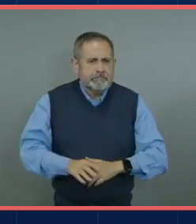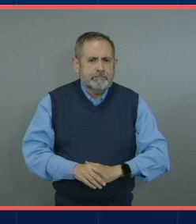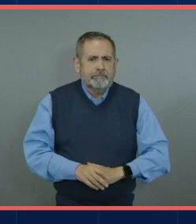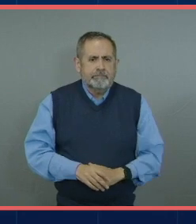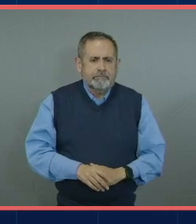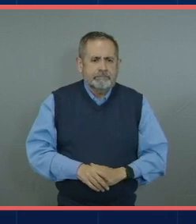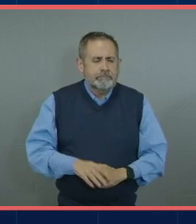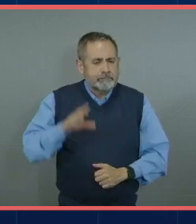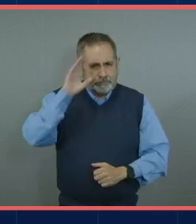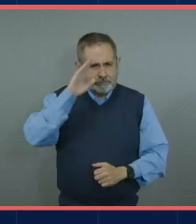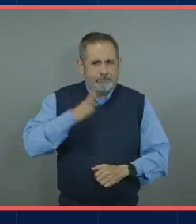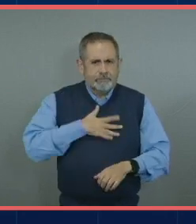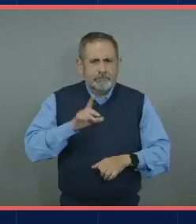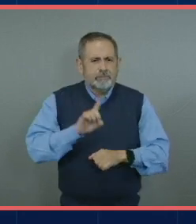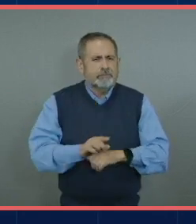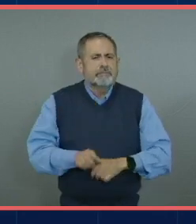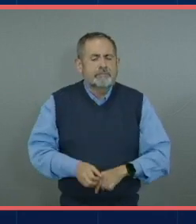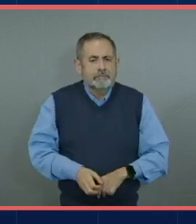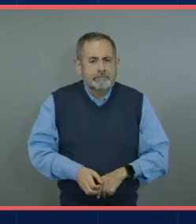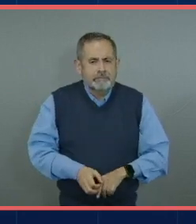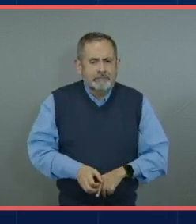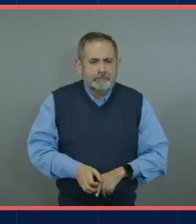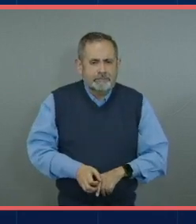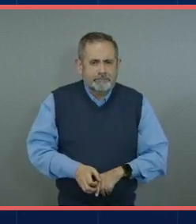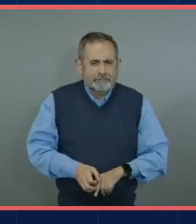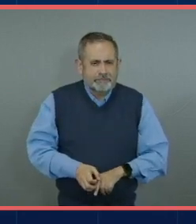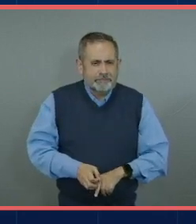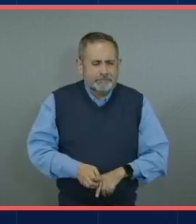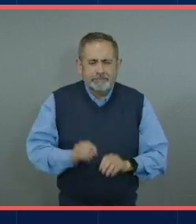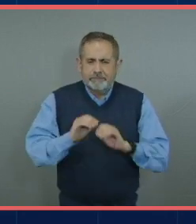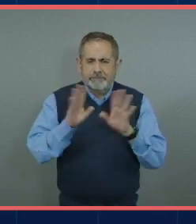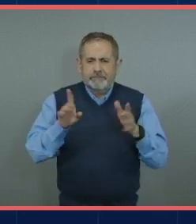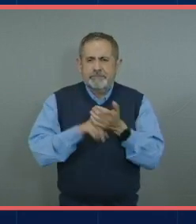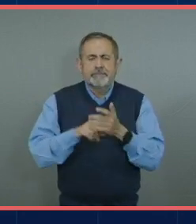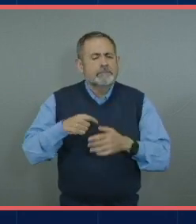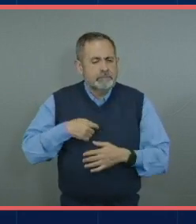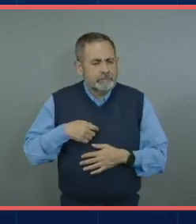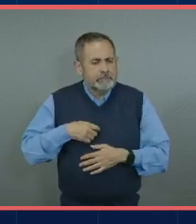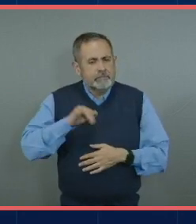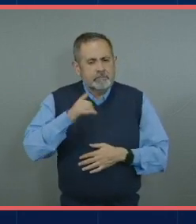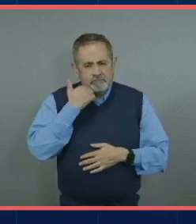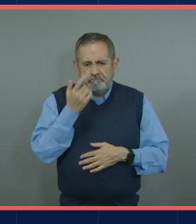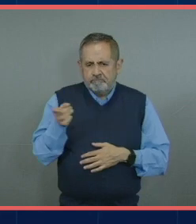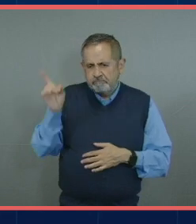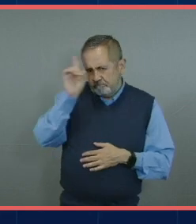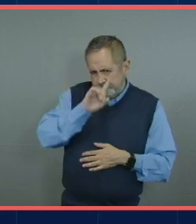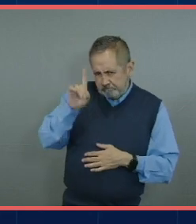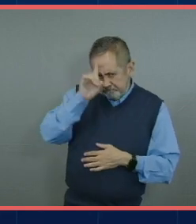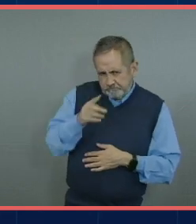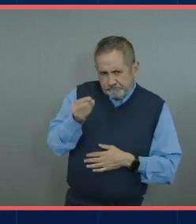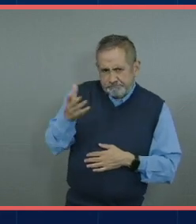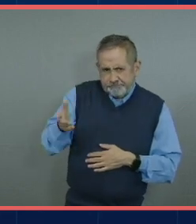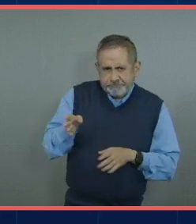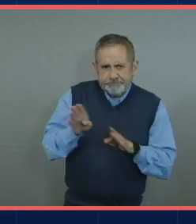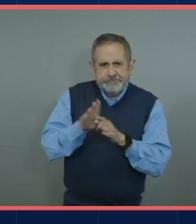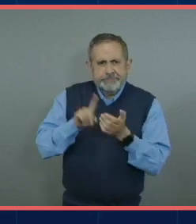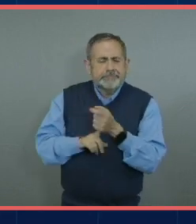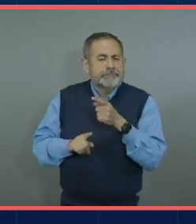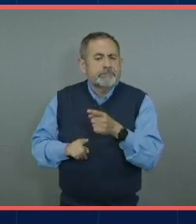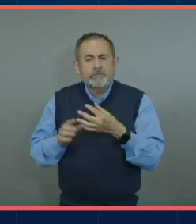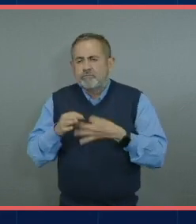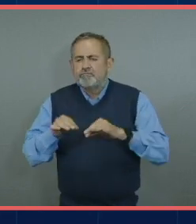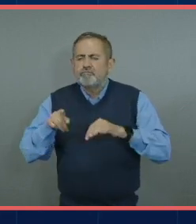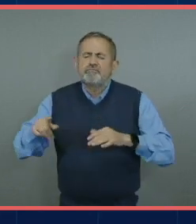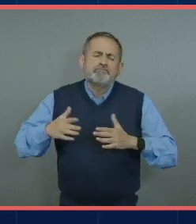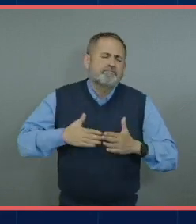hola buenos días pues claro que sí yo lo que les recomendaría sobre todo es que